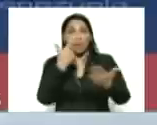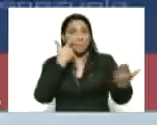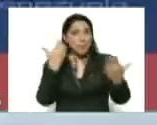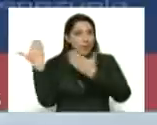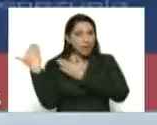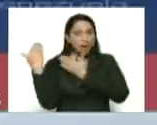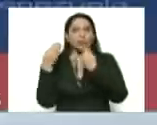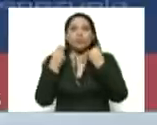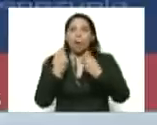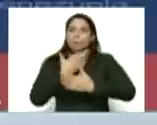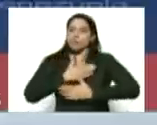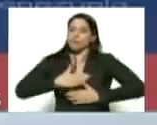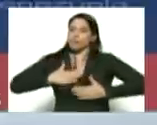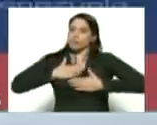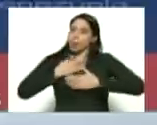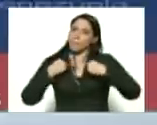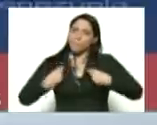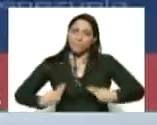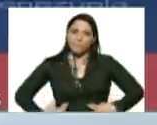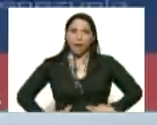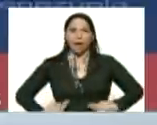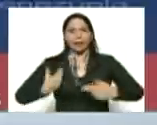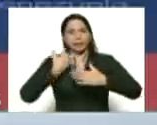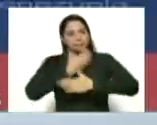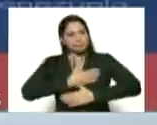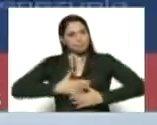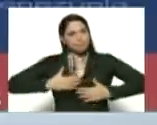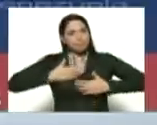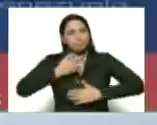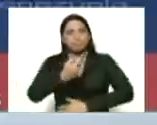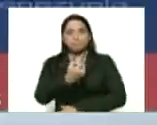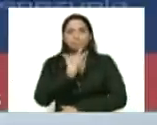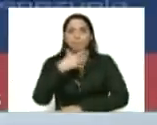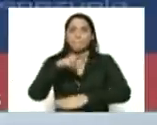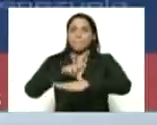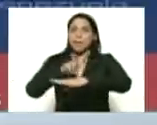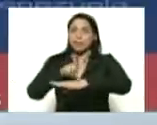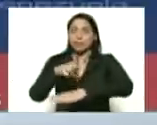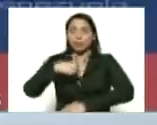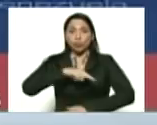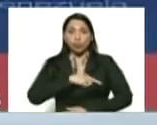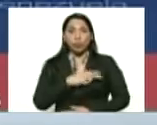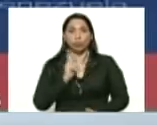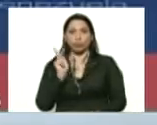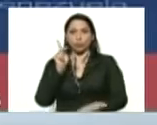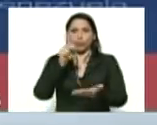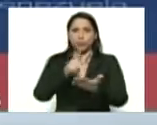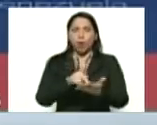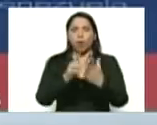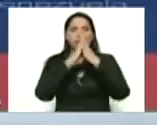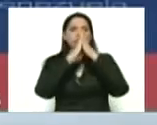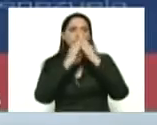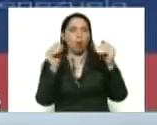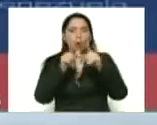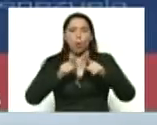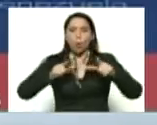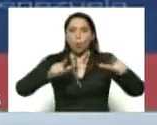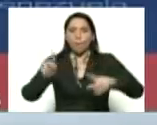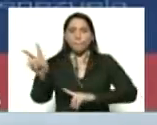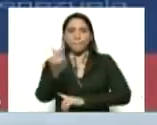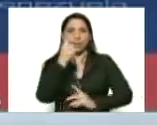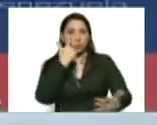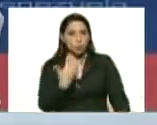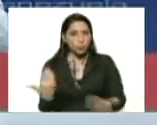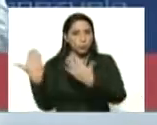la calidad humana y la calidad de la medicina que estamos llevando a todos los rincones de Venezuela.